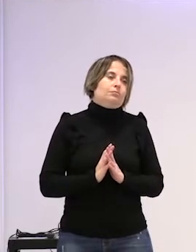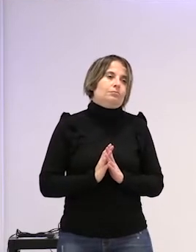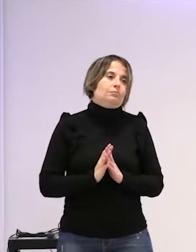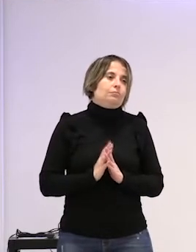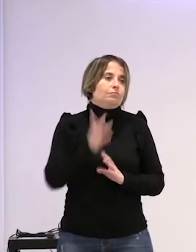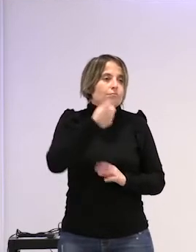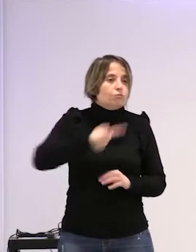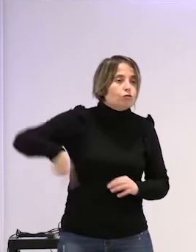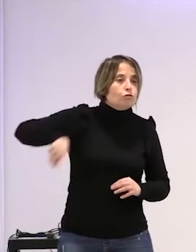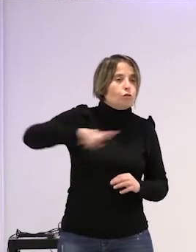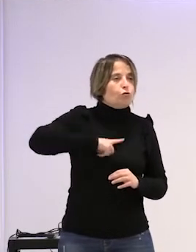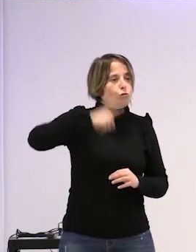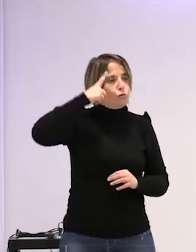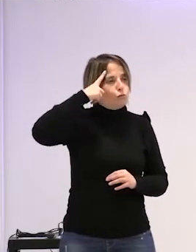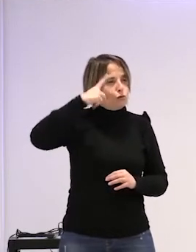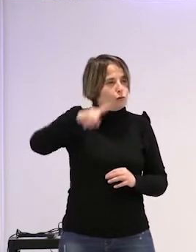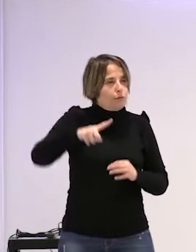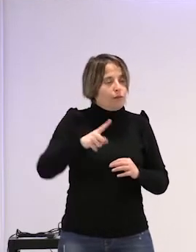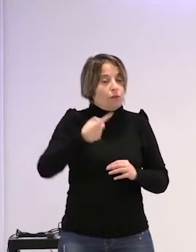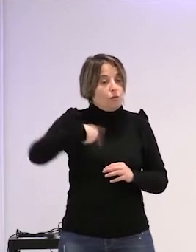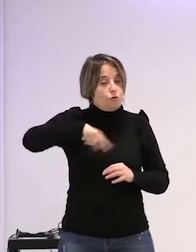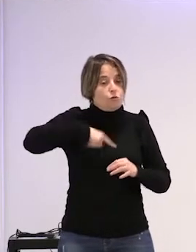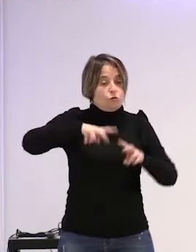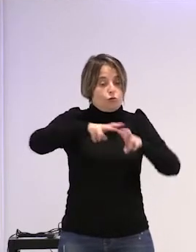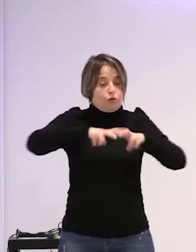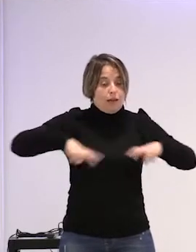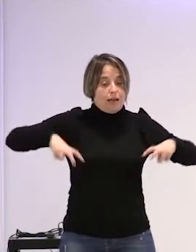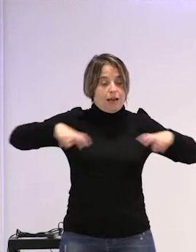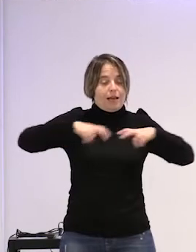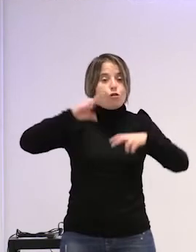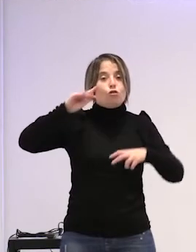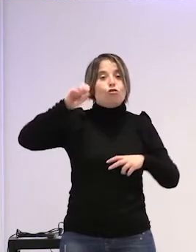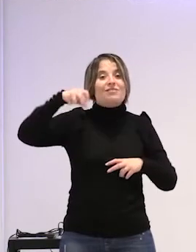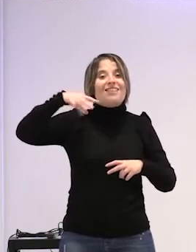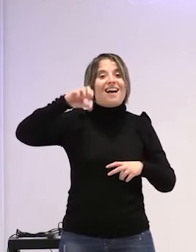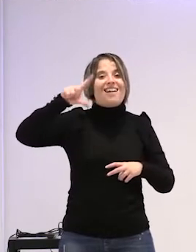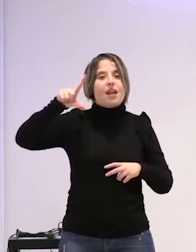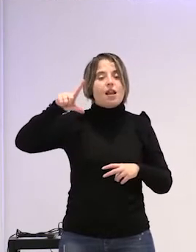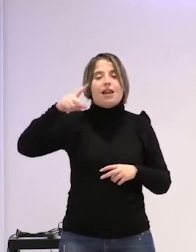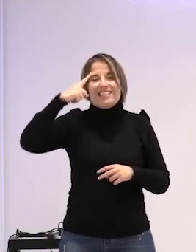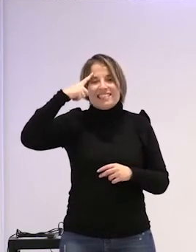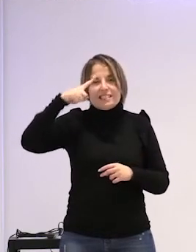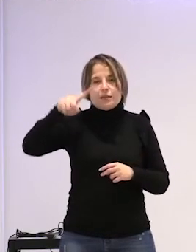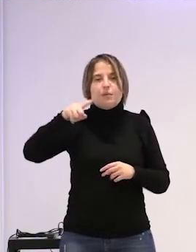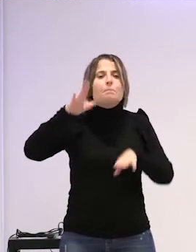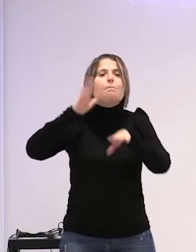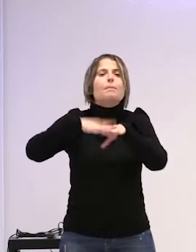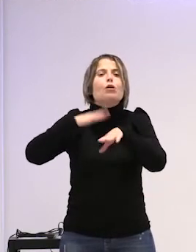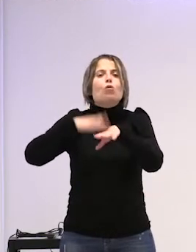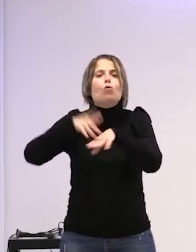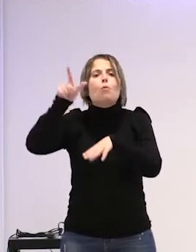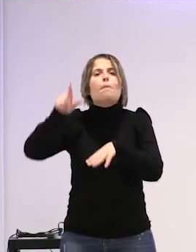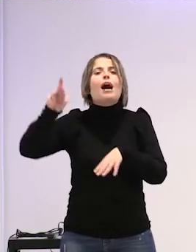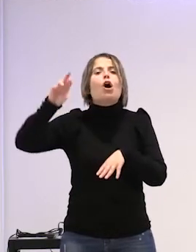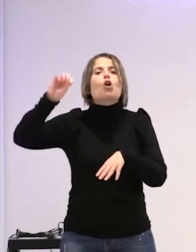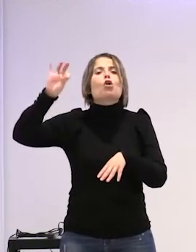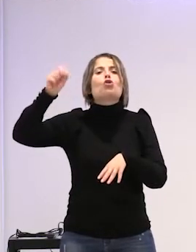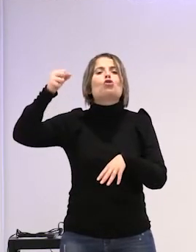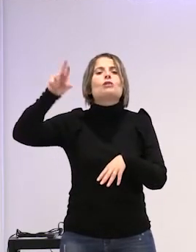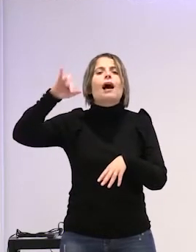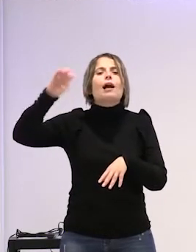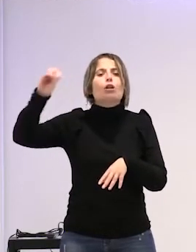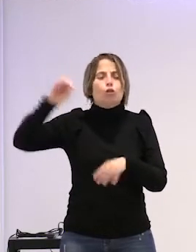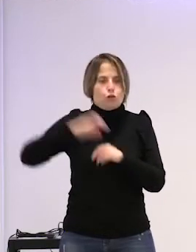todos los que recono estábamos alrededor de Daniel lo sabíamos pero la culpa lo tiene Rosario la tiene